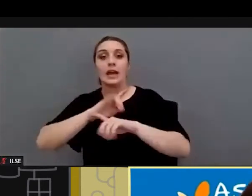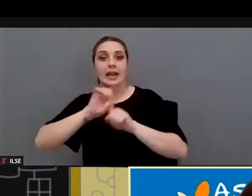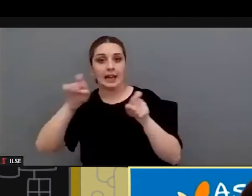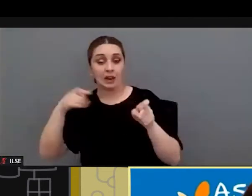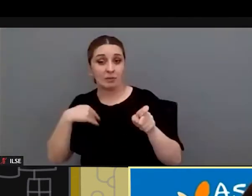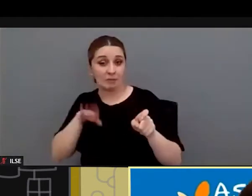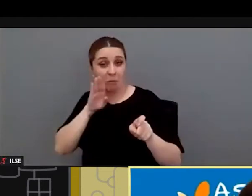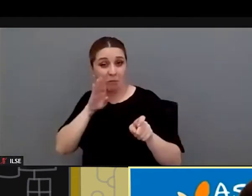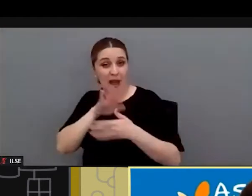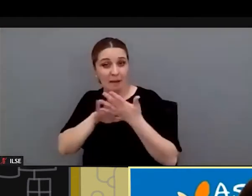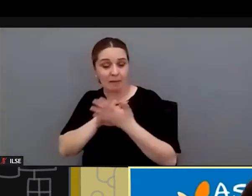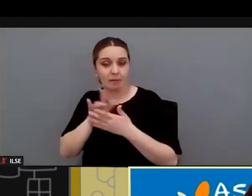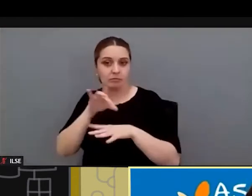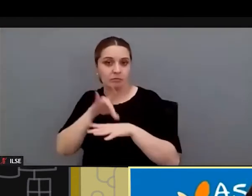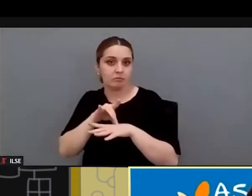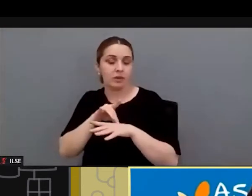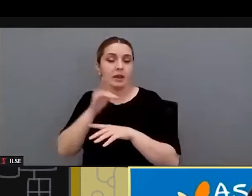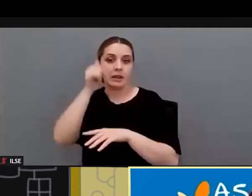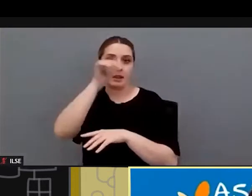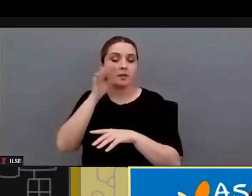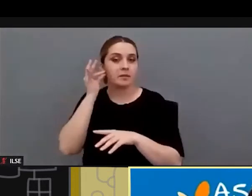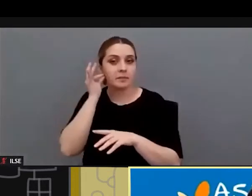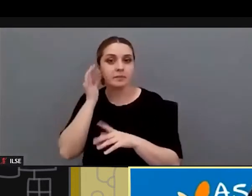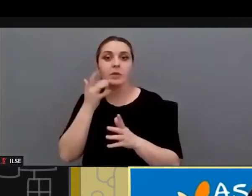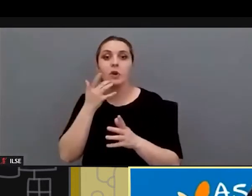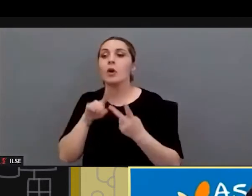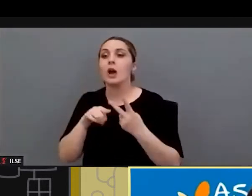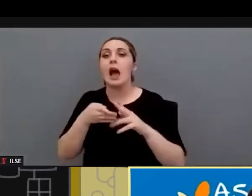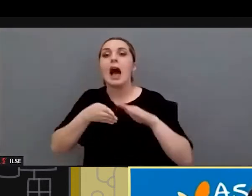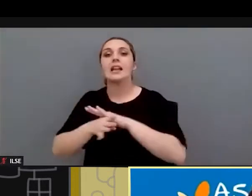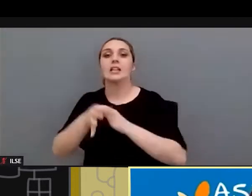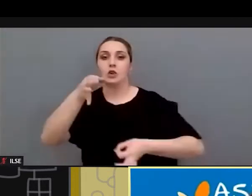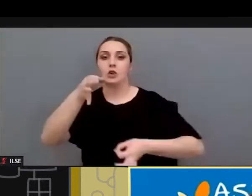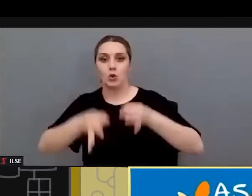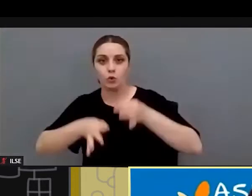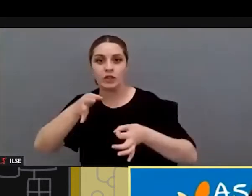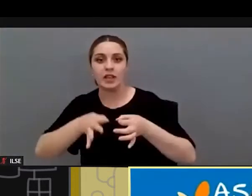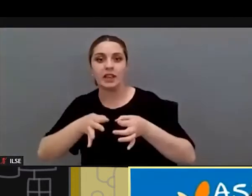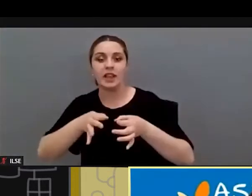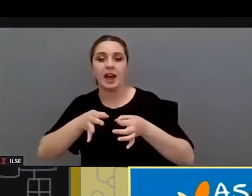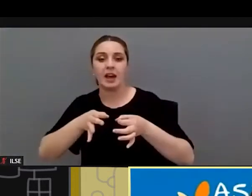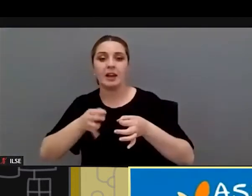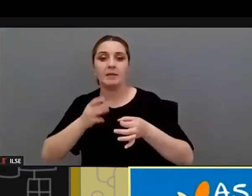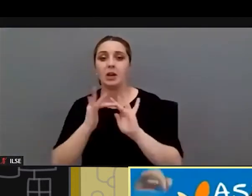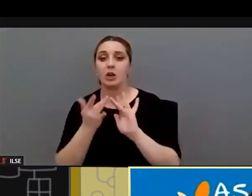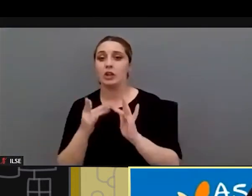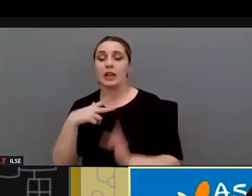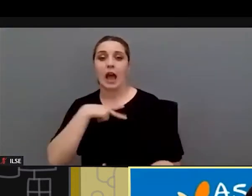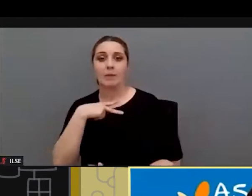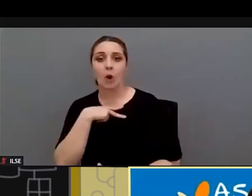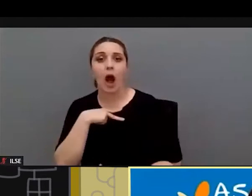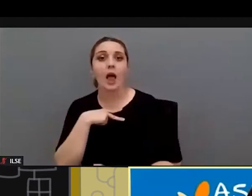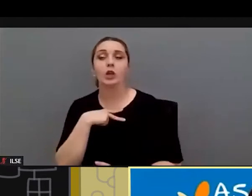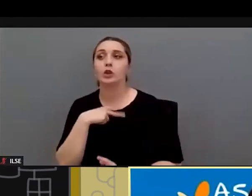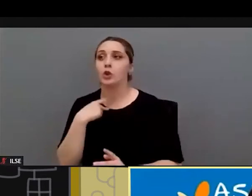hablábamos antes o ginecóloga véase el acceso a la justicia y la relación con la abogacía y los